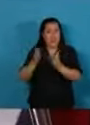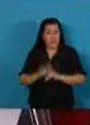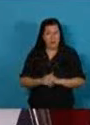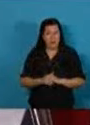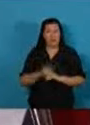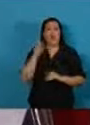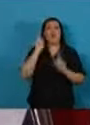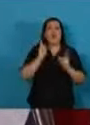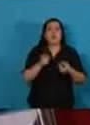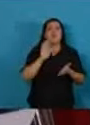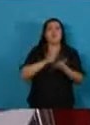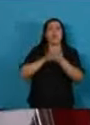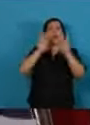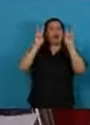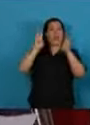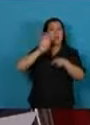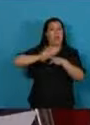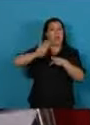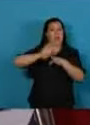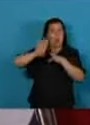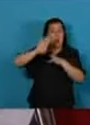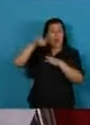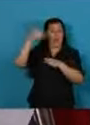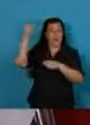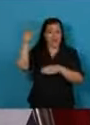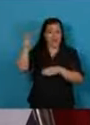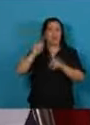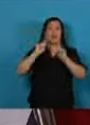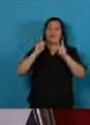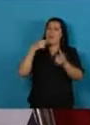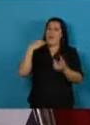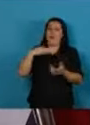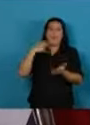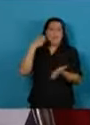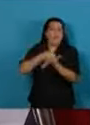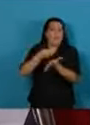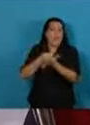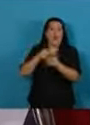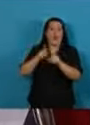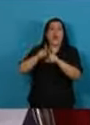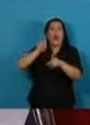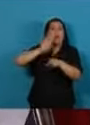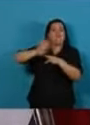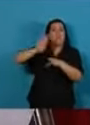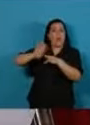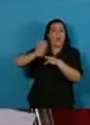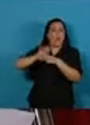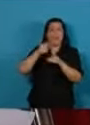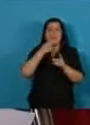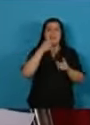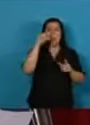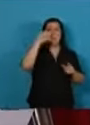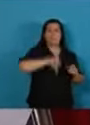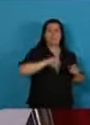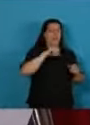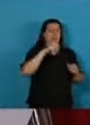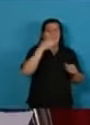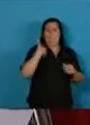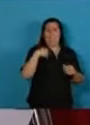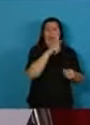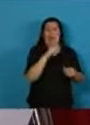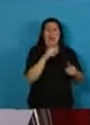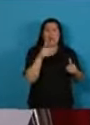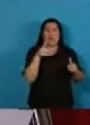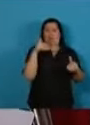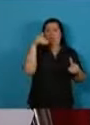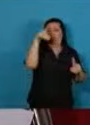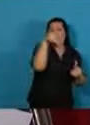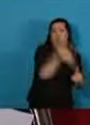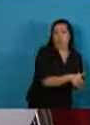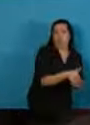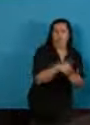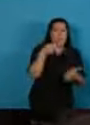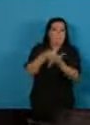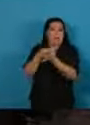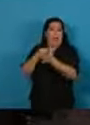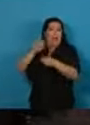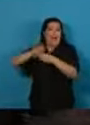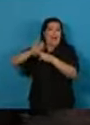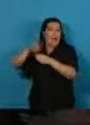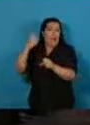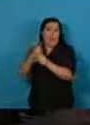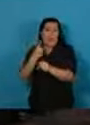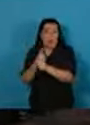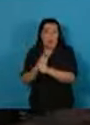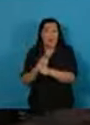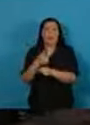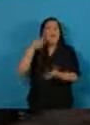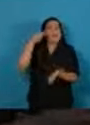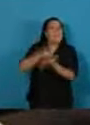problema de la deuda externa. No hay pagos de deudas que se puedan sostener si el país no crece. Tan simple como esto. Para poder